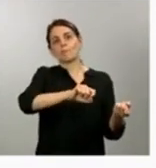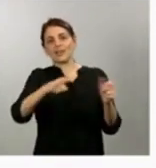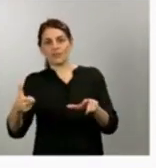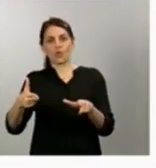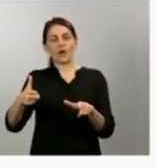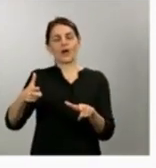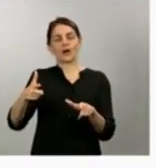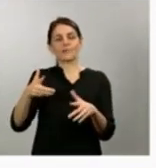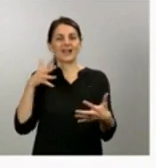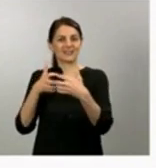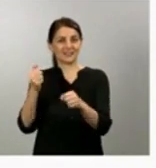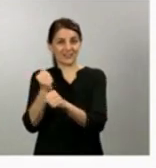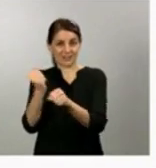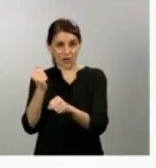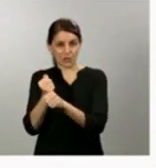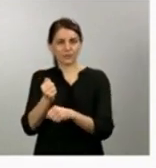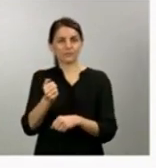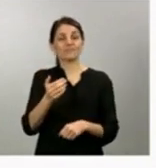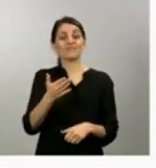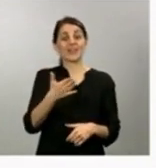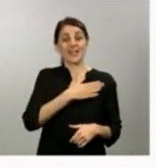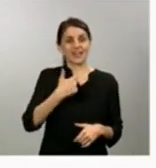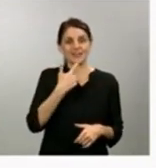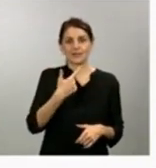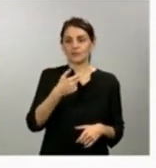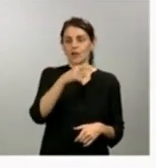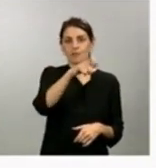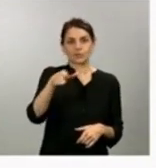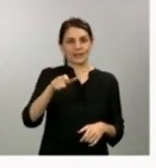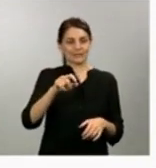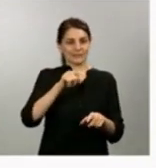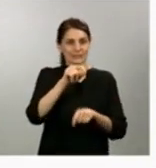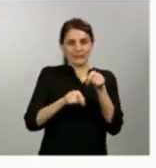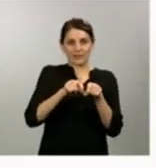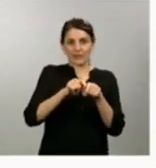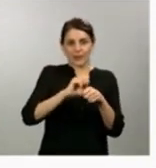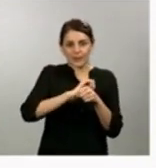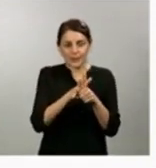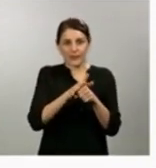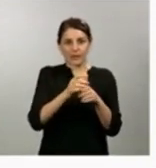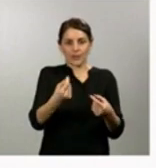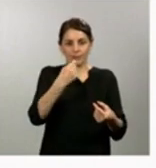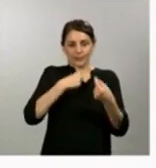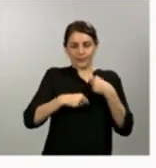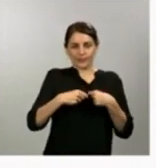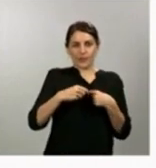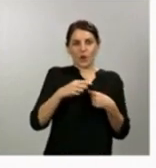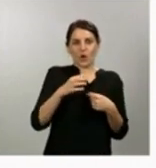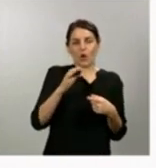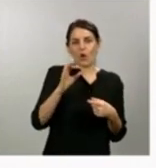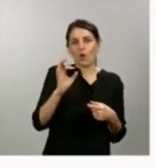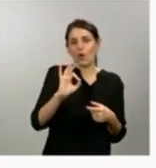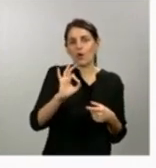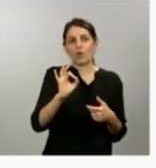contaminados o que han derivado de una situación de confinamiento